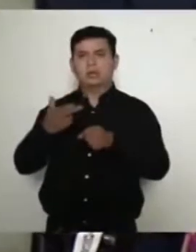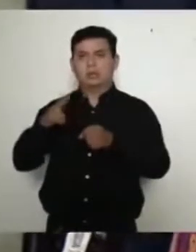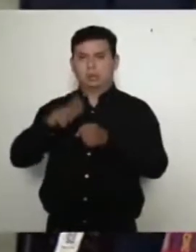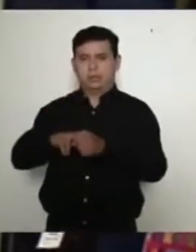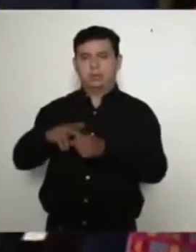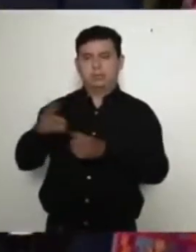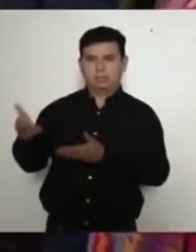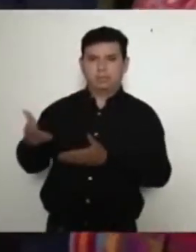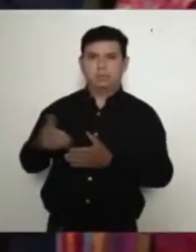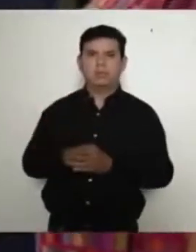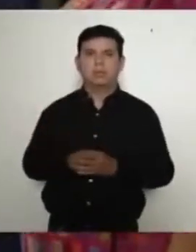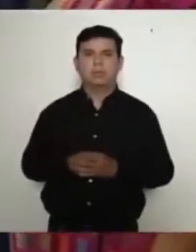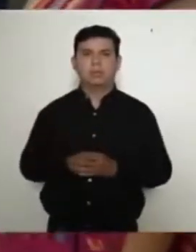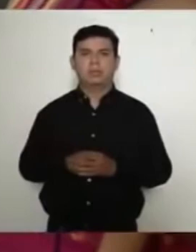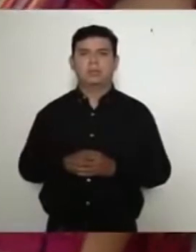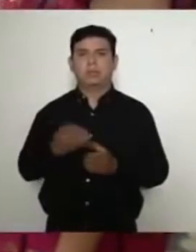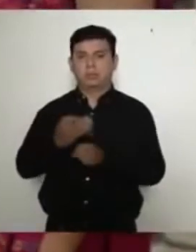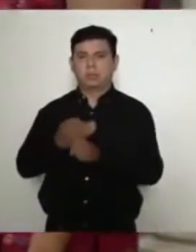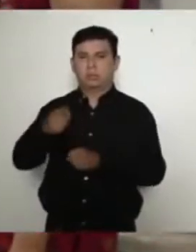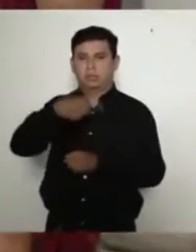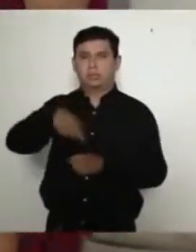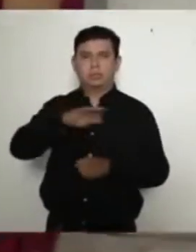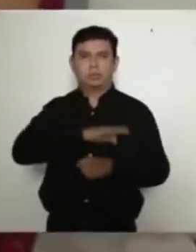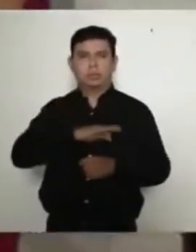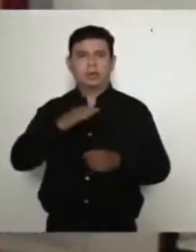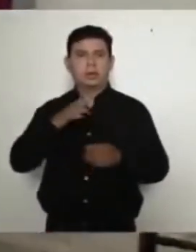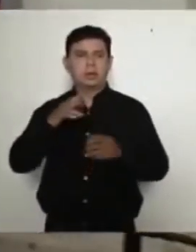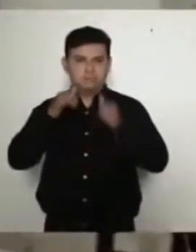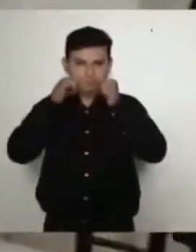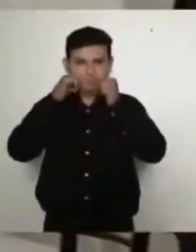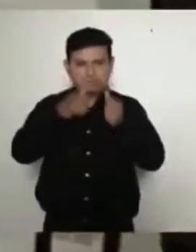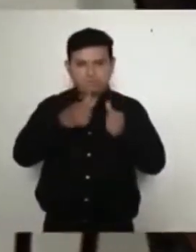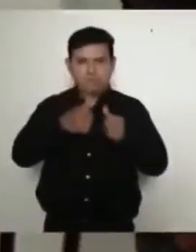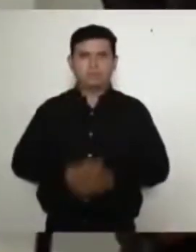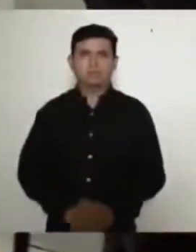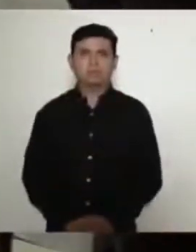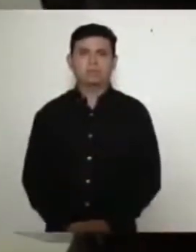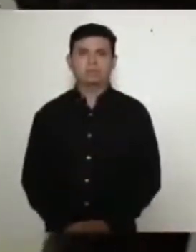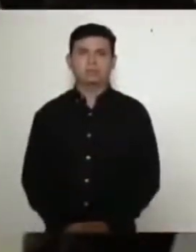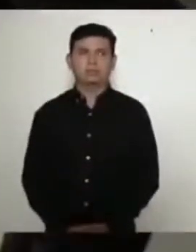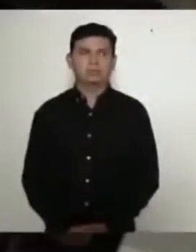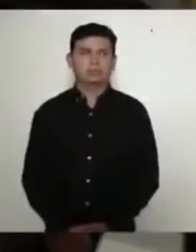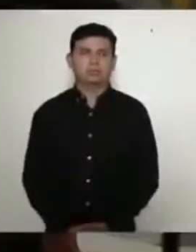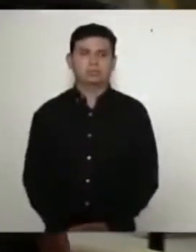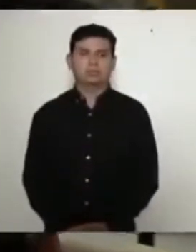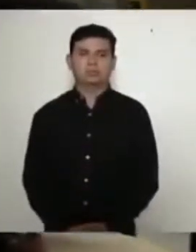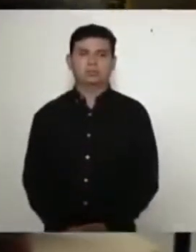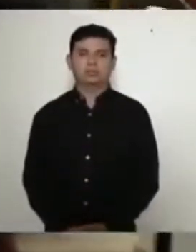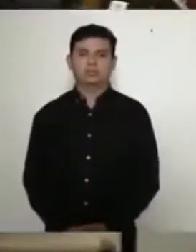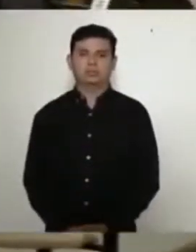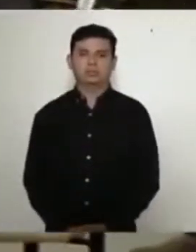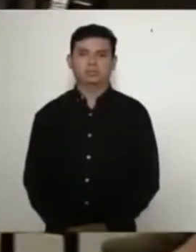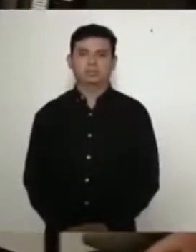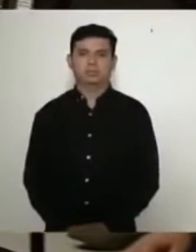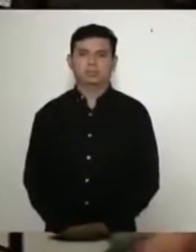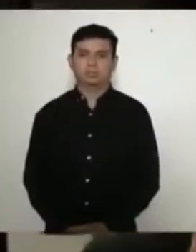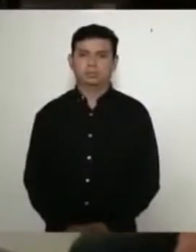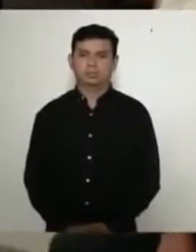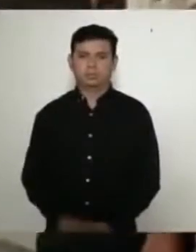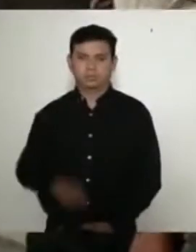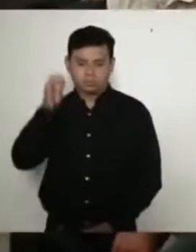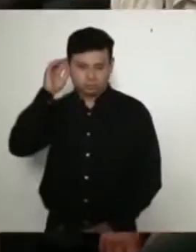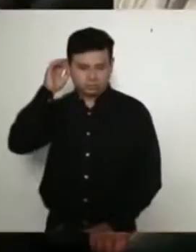El gobierno descartó que esta medida sea considerada como un toque de queda. Son acciones que ayudarán a preservar la salud de las y los oaxaqueños.